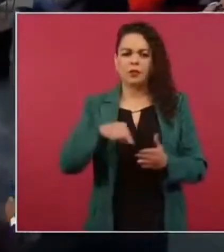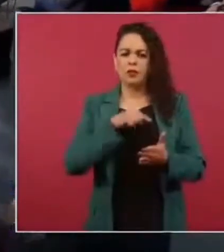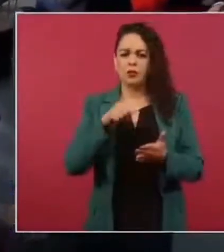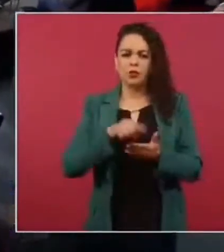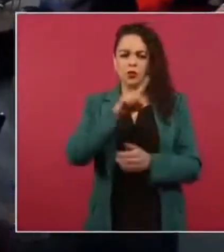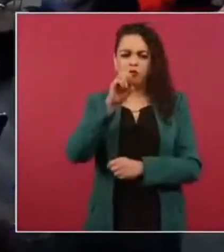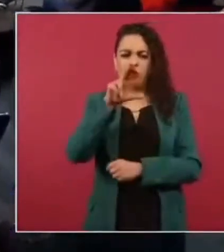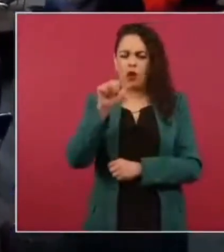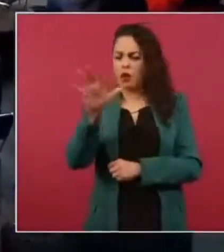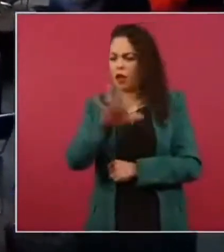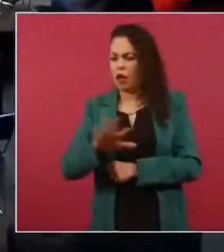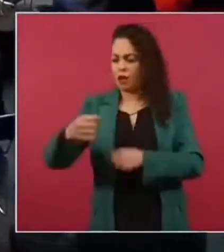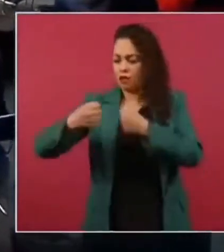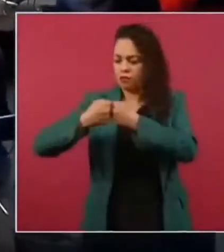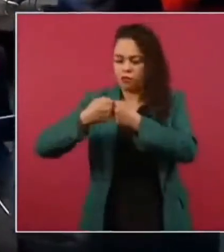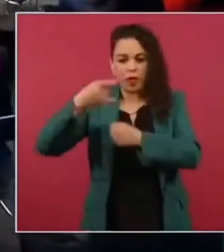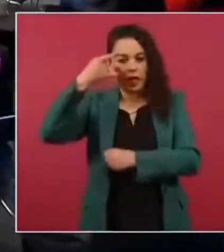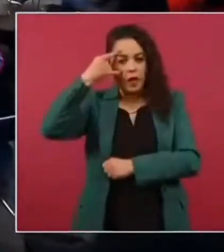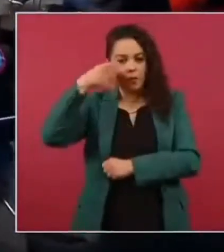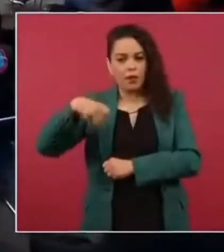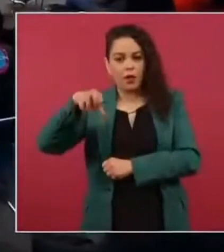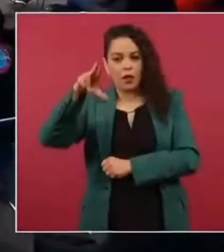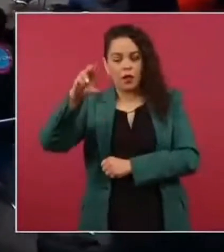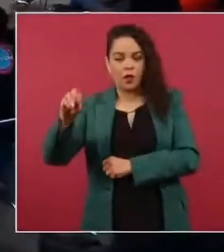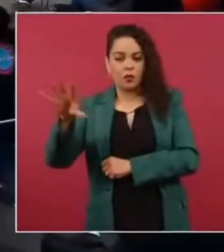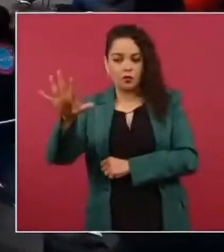de Campeche con Quintana Roo